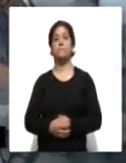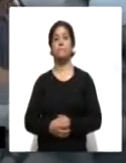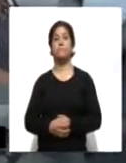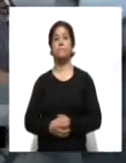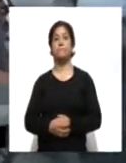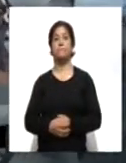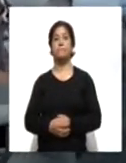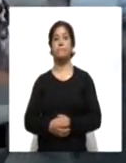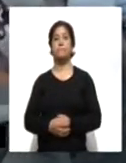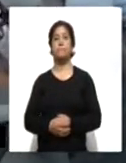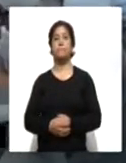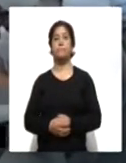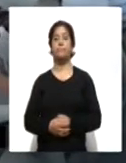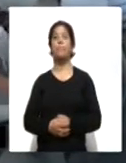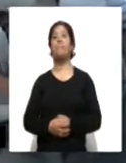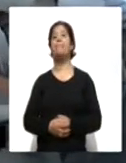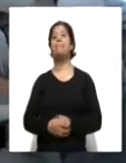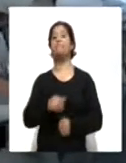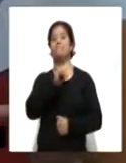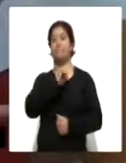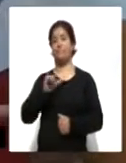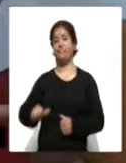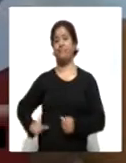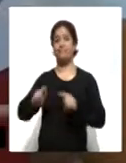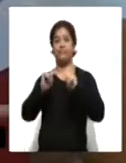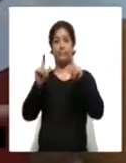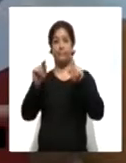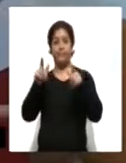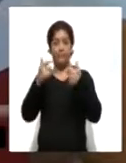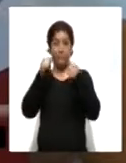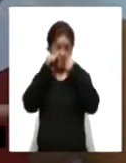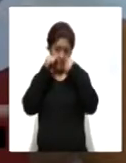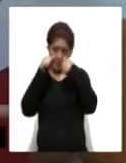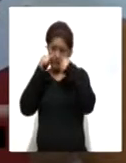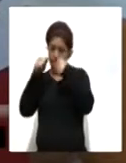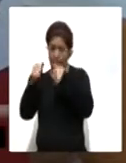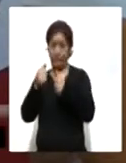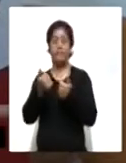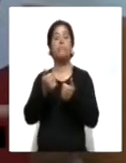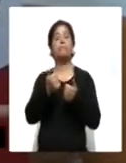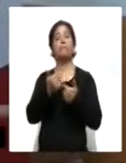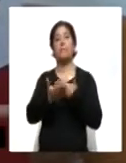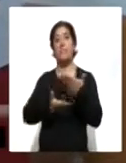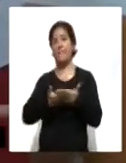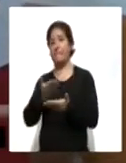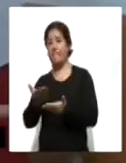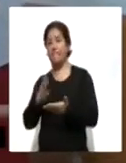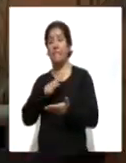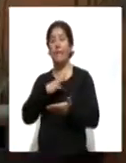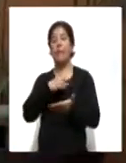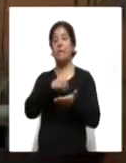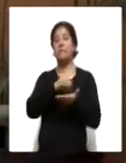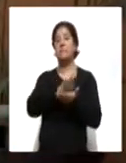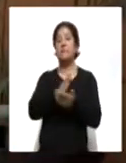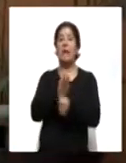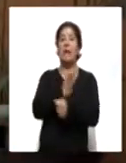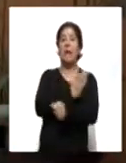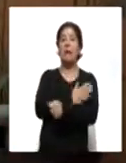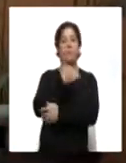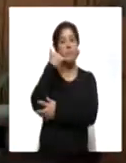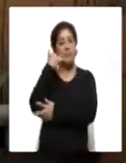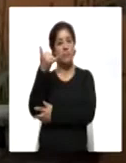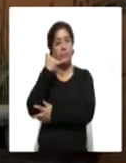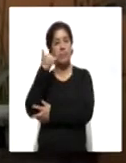El Ayuntamiento de Tlaxcala mantiene servicios de atención al público a través de citas previamente asignadas vía telefónica